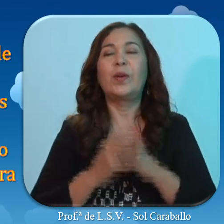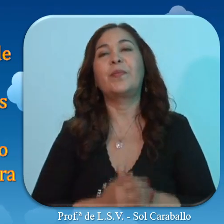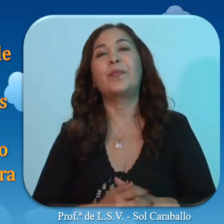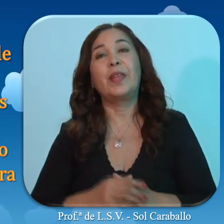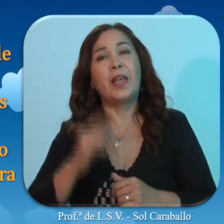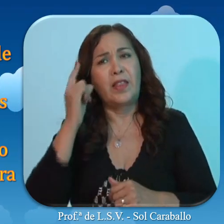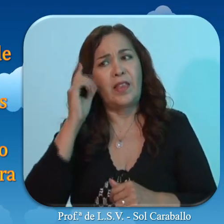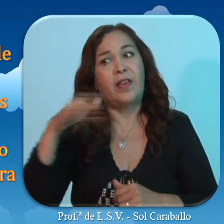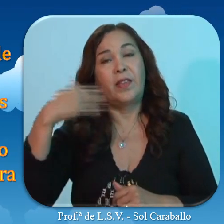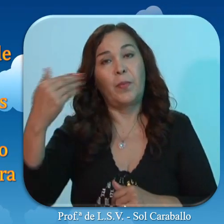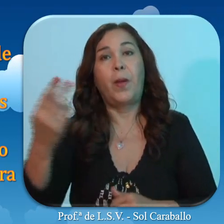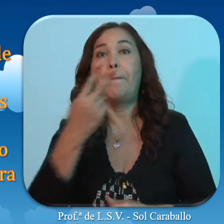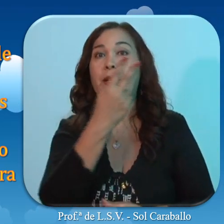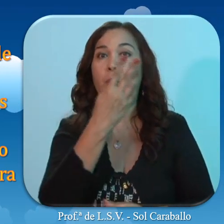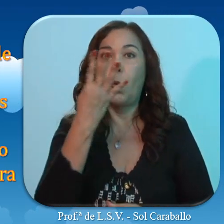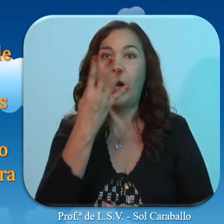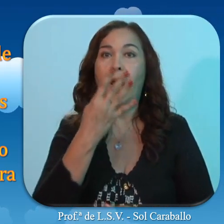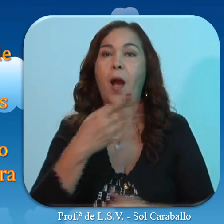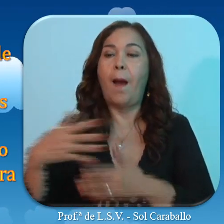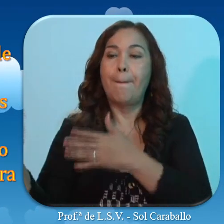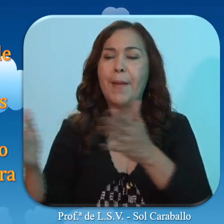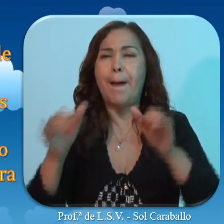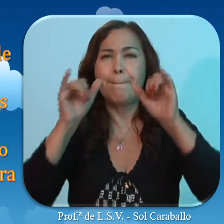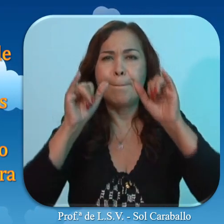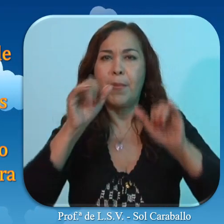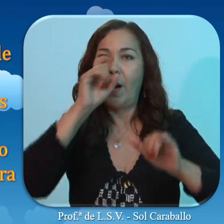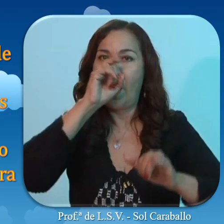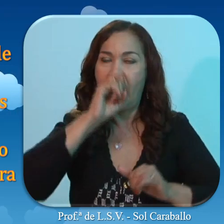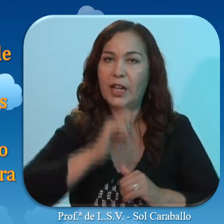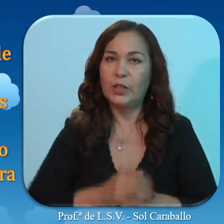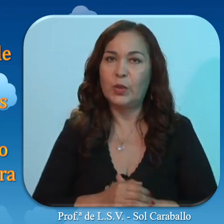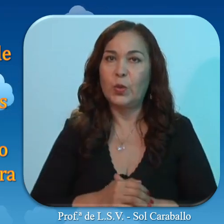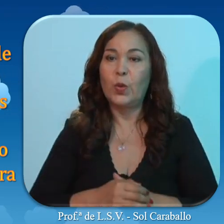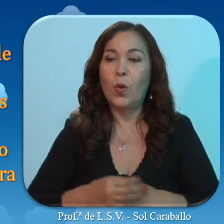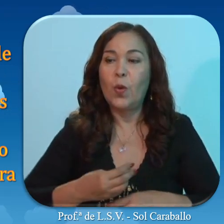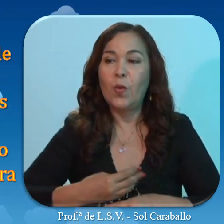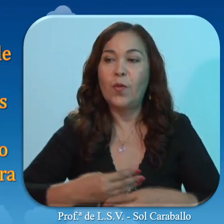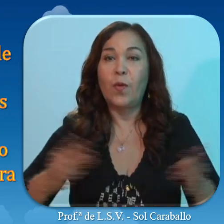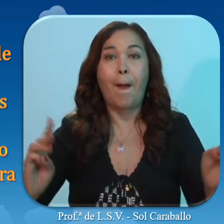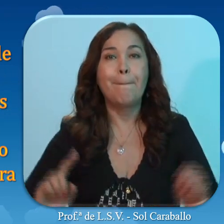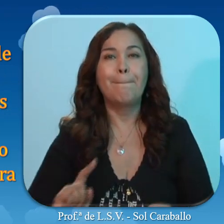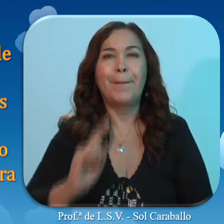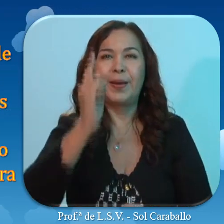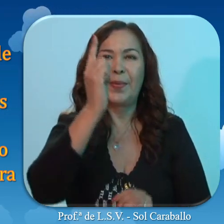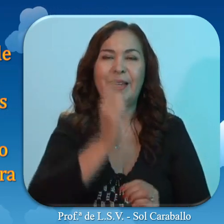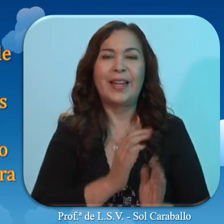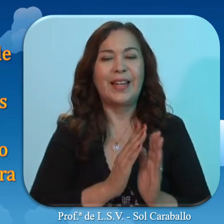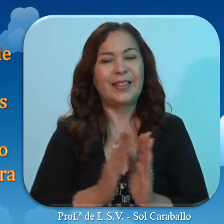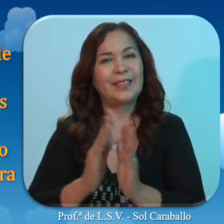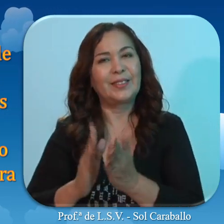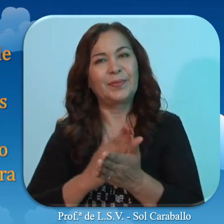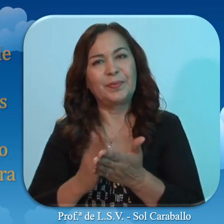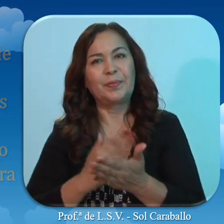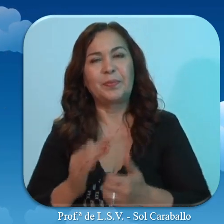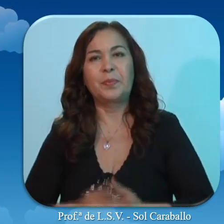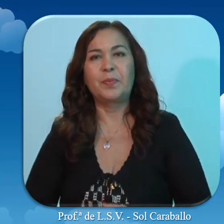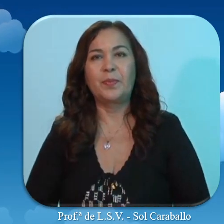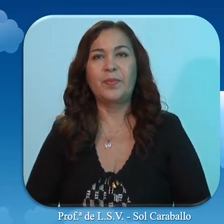Días después, el 24 de marzo de ese mismo año, circula la primera edición.